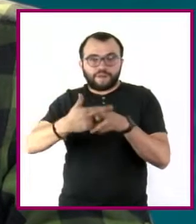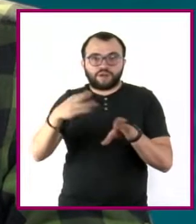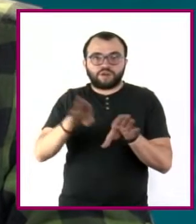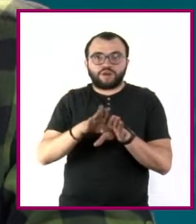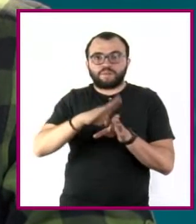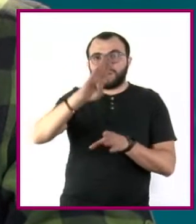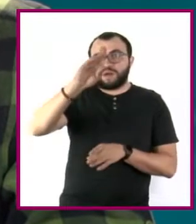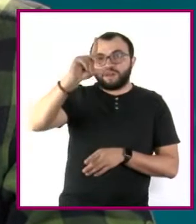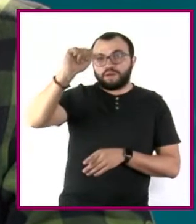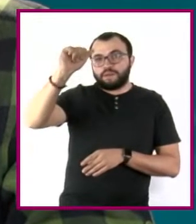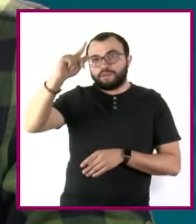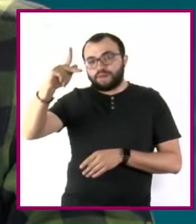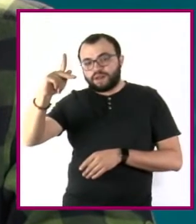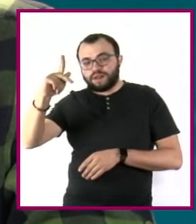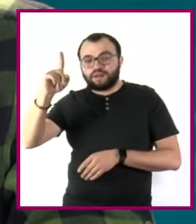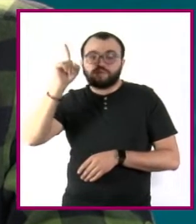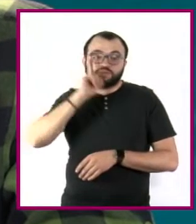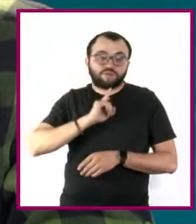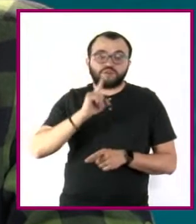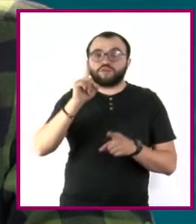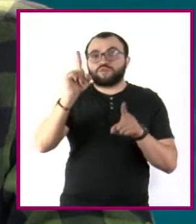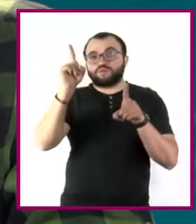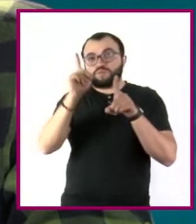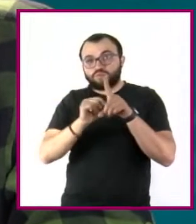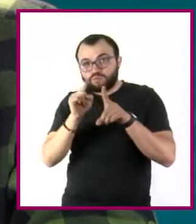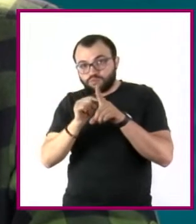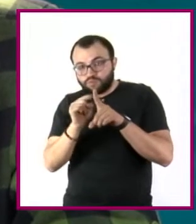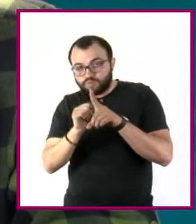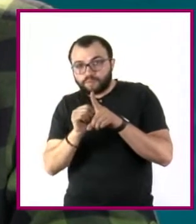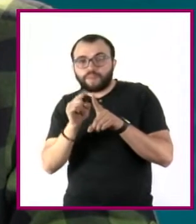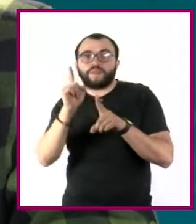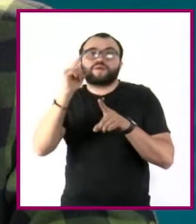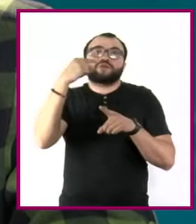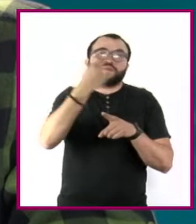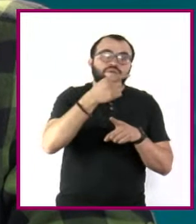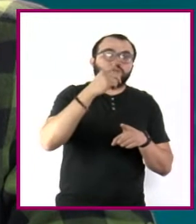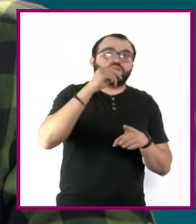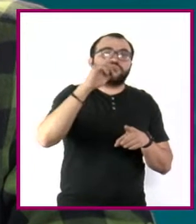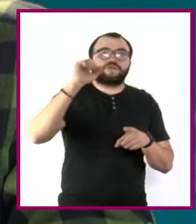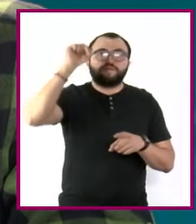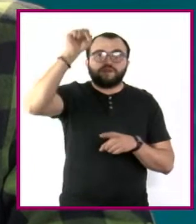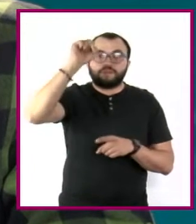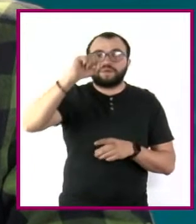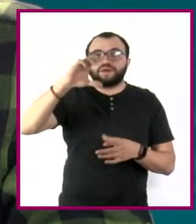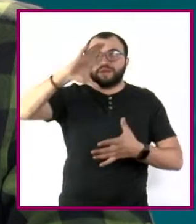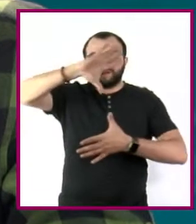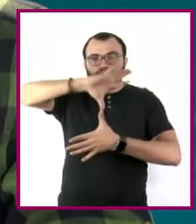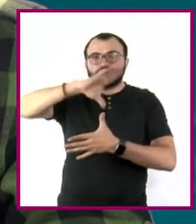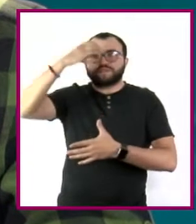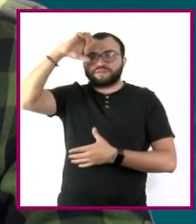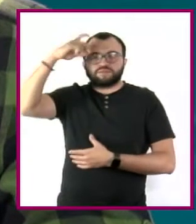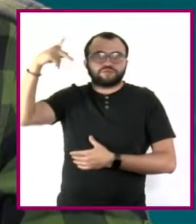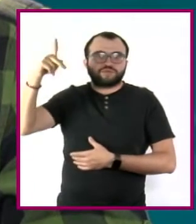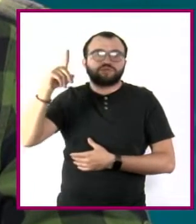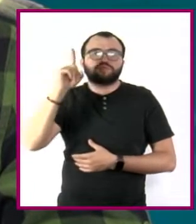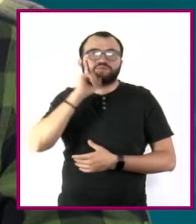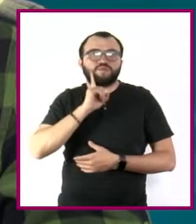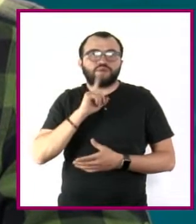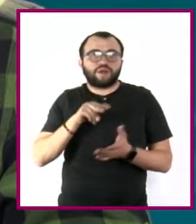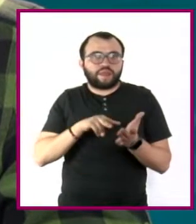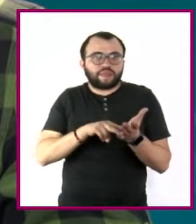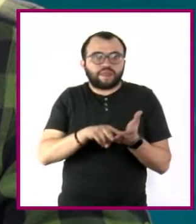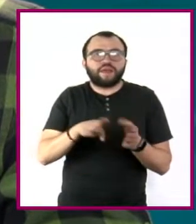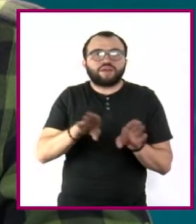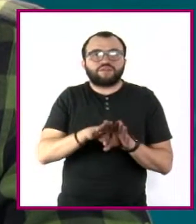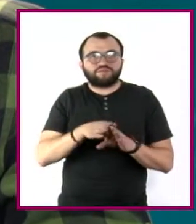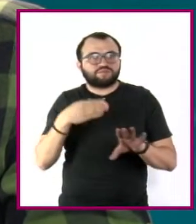Black Feminism, el feminismo de color y el feminismo latinoamericano, ha puesto sobre la mesa la experiencia de mujeres negras que han tenido la necesidad